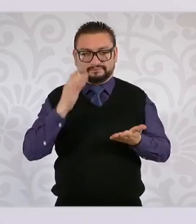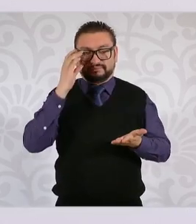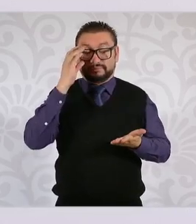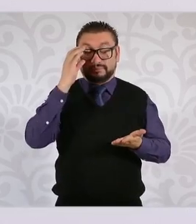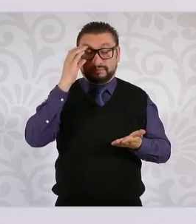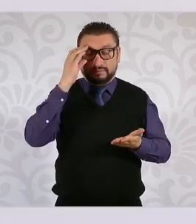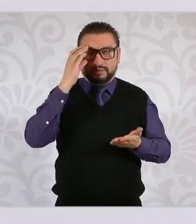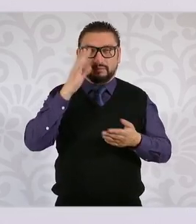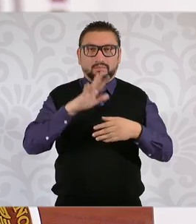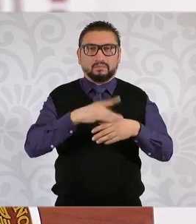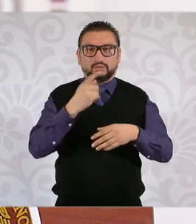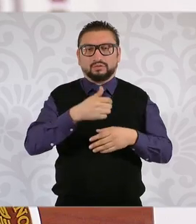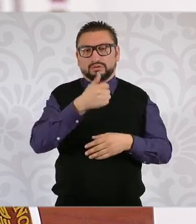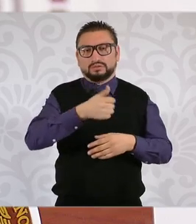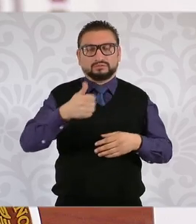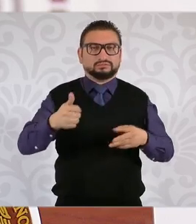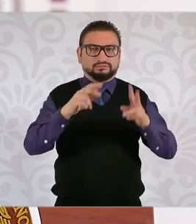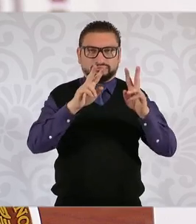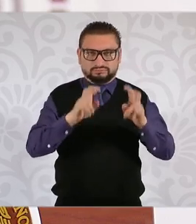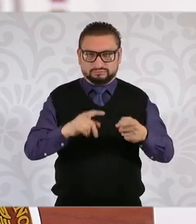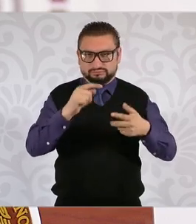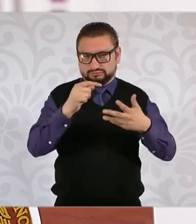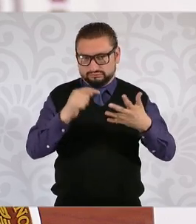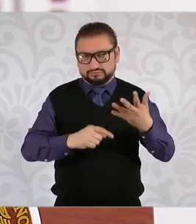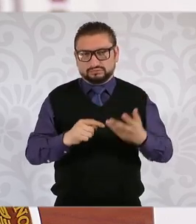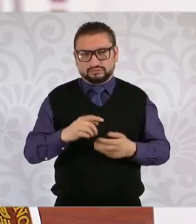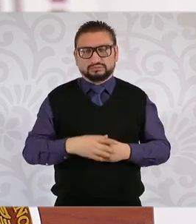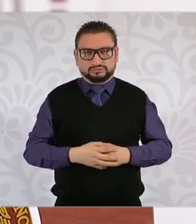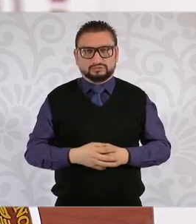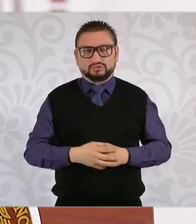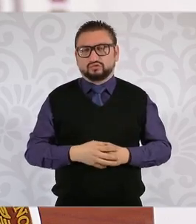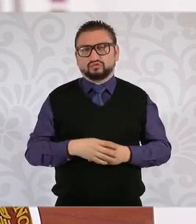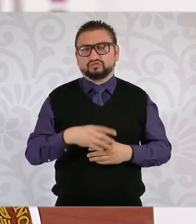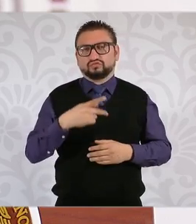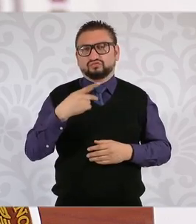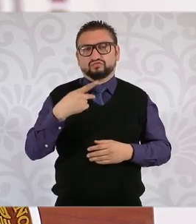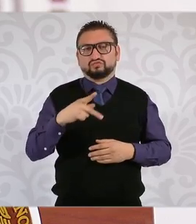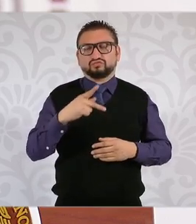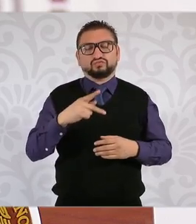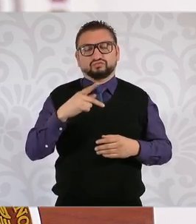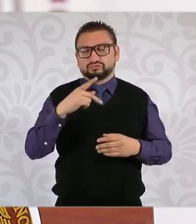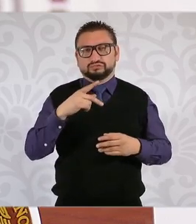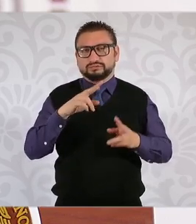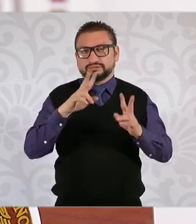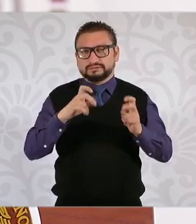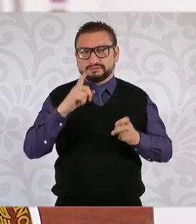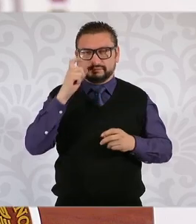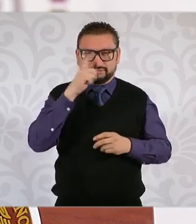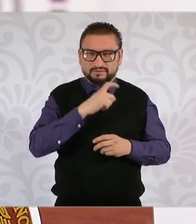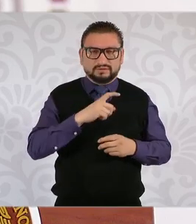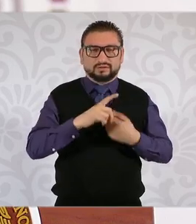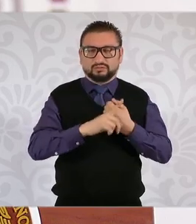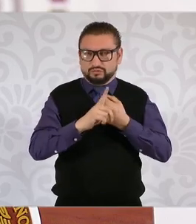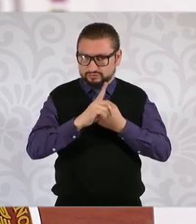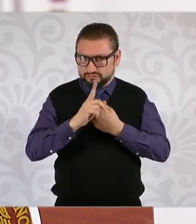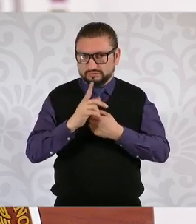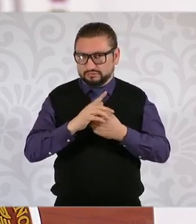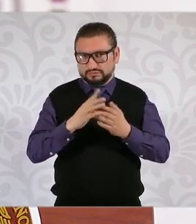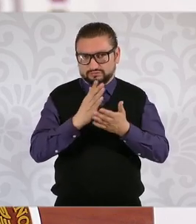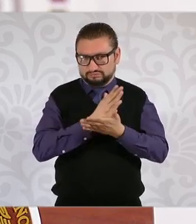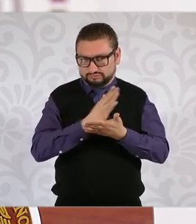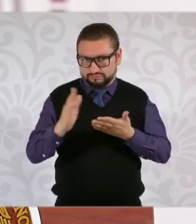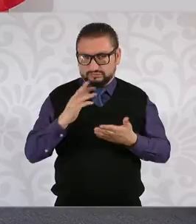cada uno tiene su su magnitud su complejidad y su propia problemática